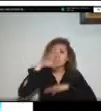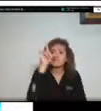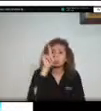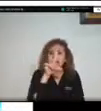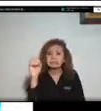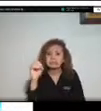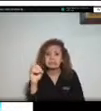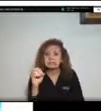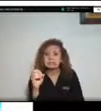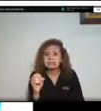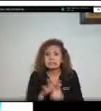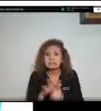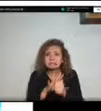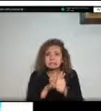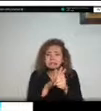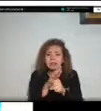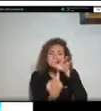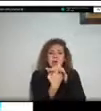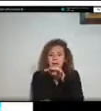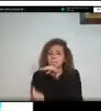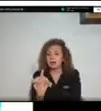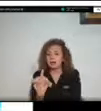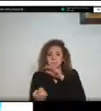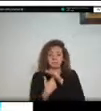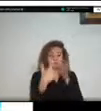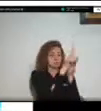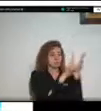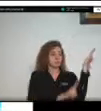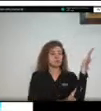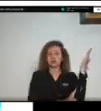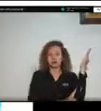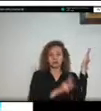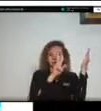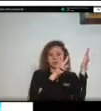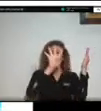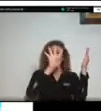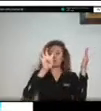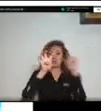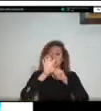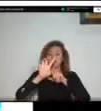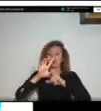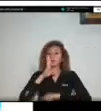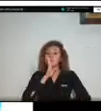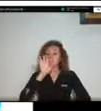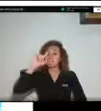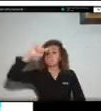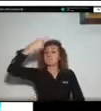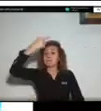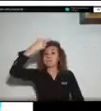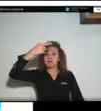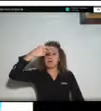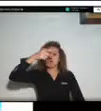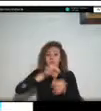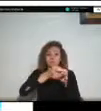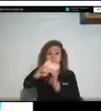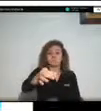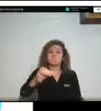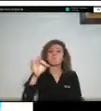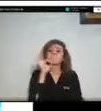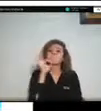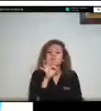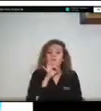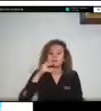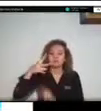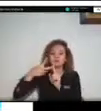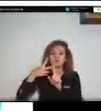municipios teníamos a Villavicencio en primer lugar con 594 eventos a Casillas Granada Guamal y Fuente de